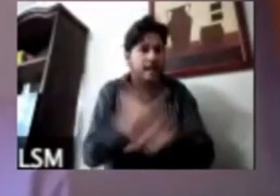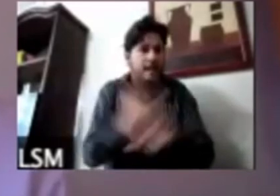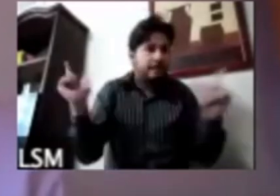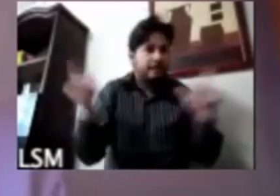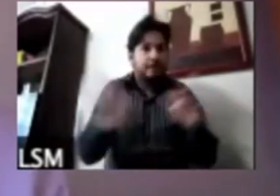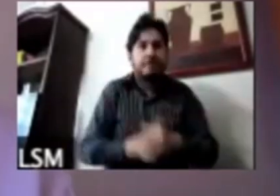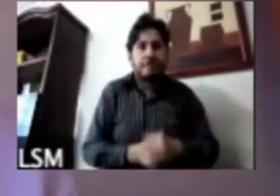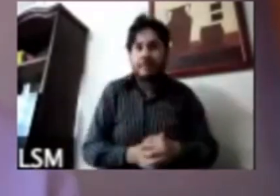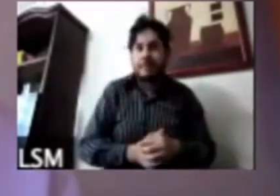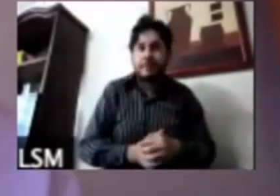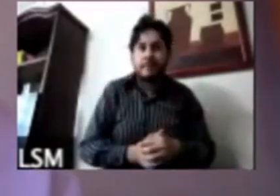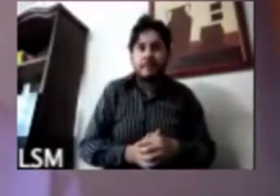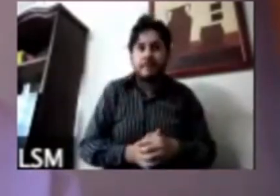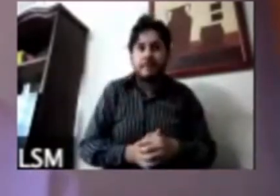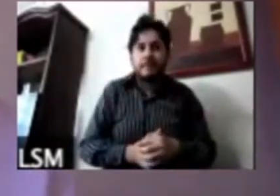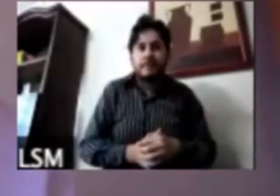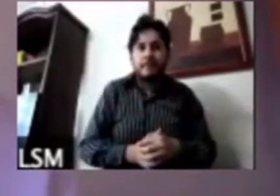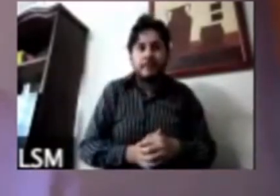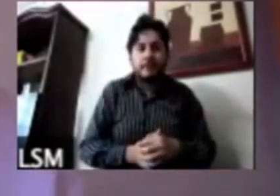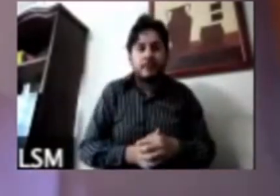una